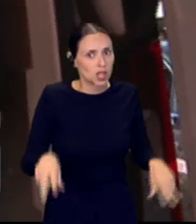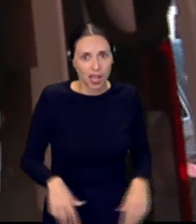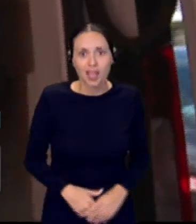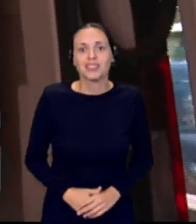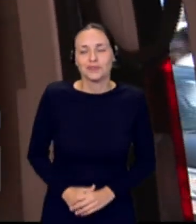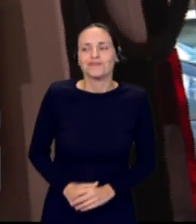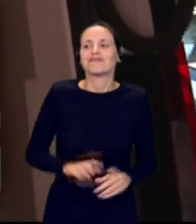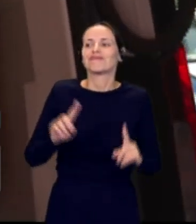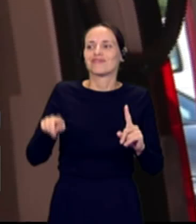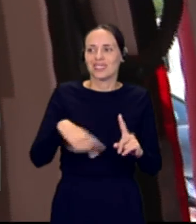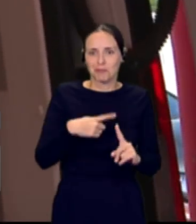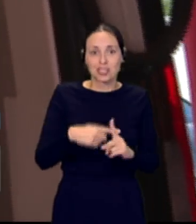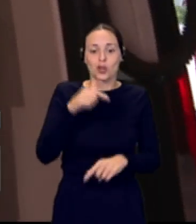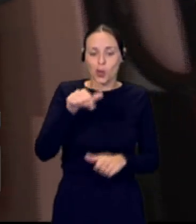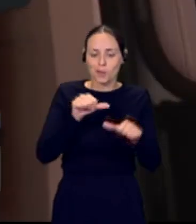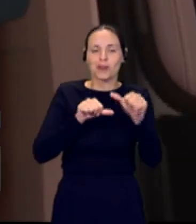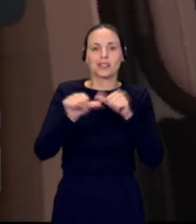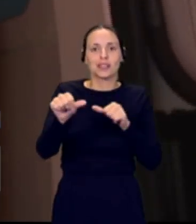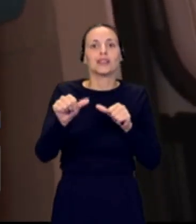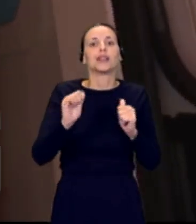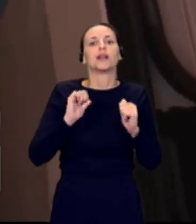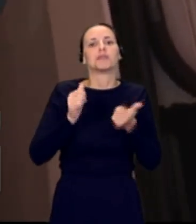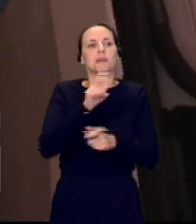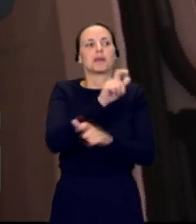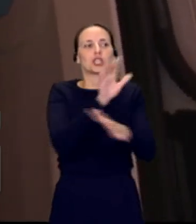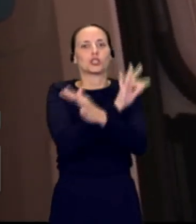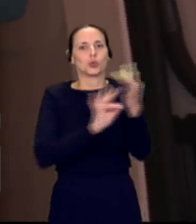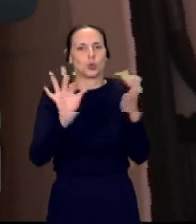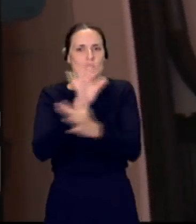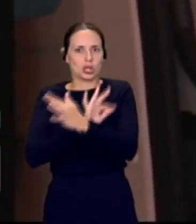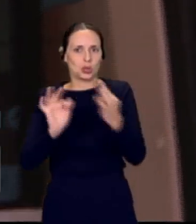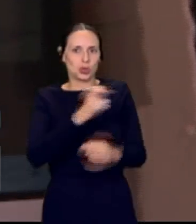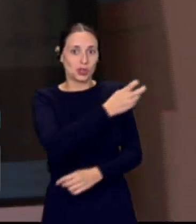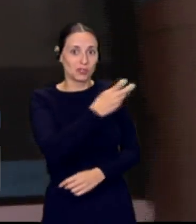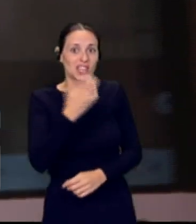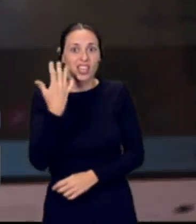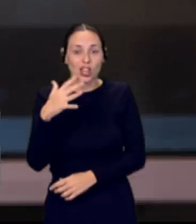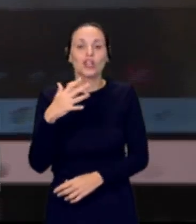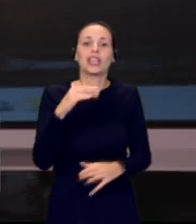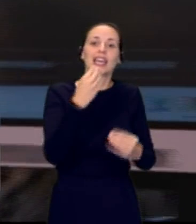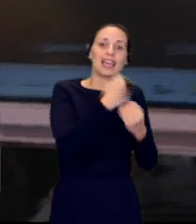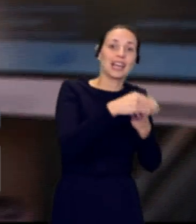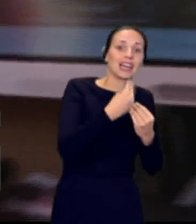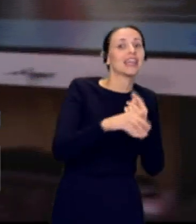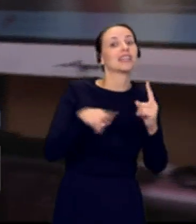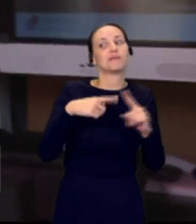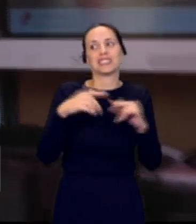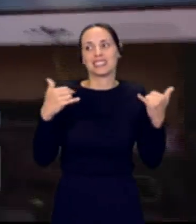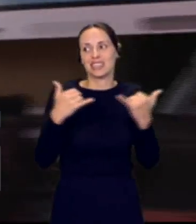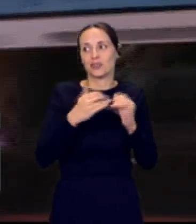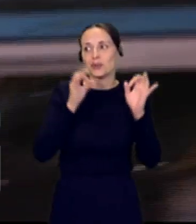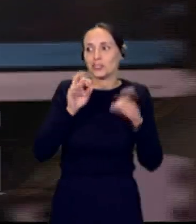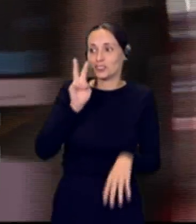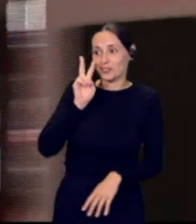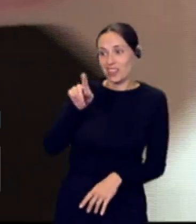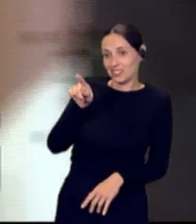a llegar, van a llegar a partir de hoy esos primeros relevos, tanto efectivos de Gran Canaria como de Tenerife. justamente lo están viendo